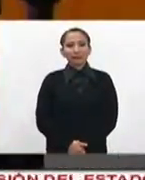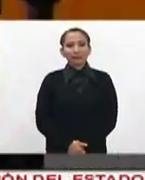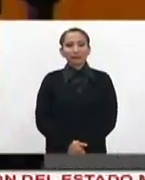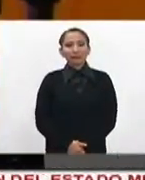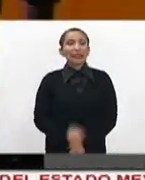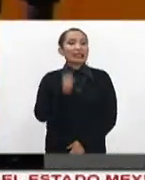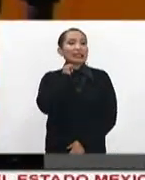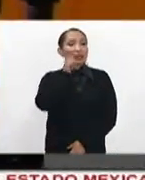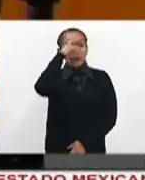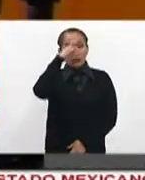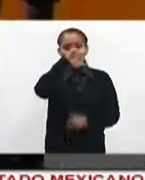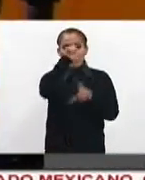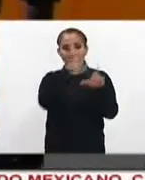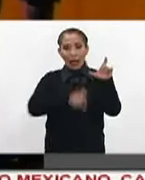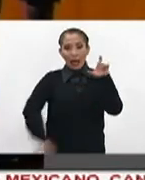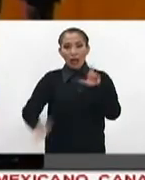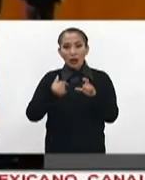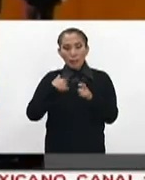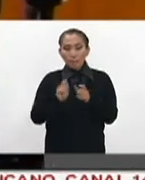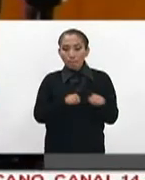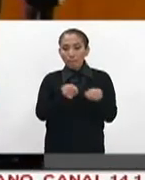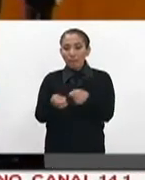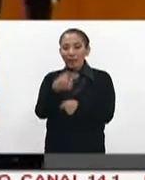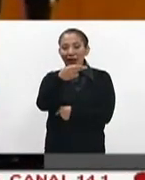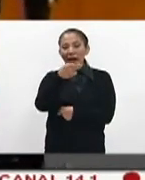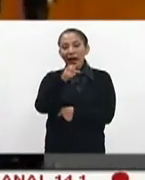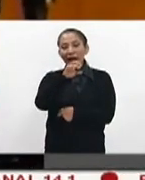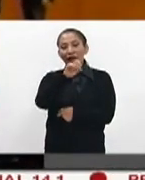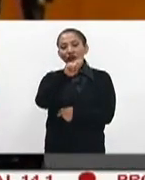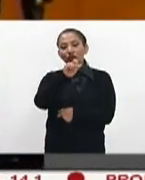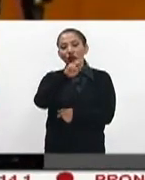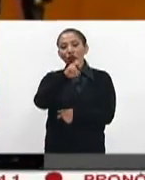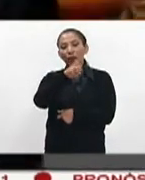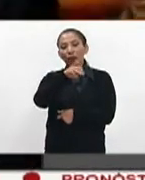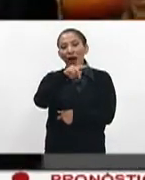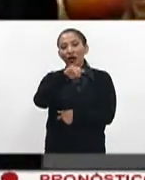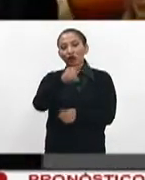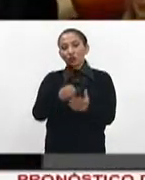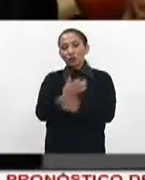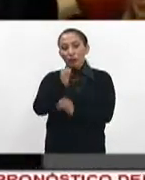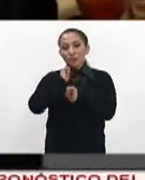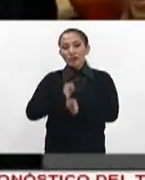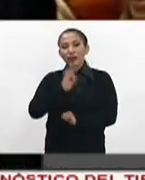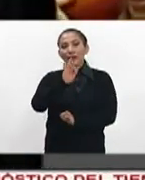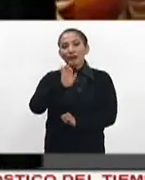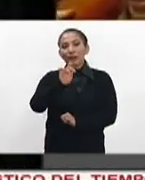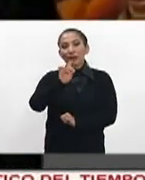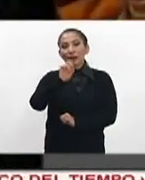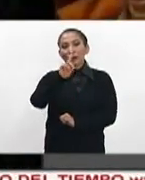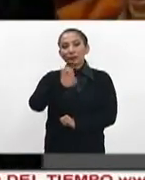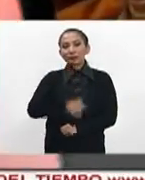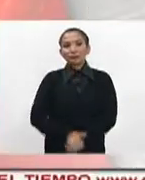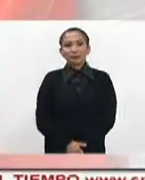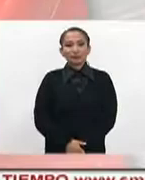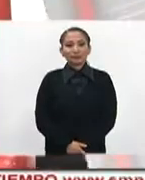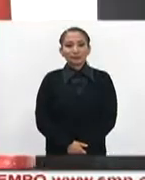el Senado de la República designó a Héctor Marcos Díaz Santa Ana como nuevo titular de la FEPADE